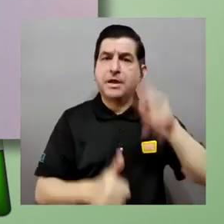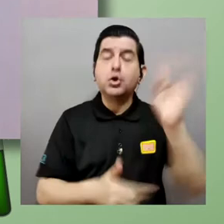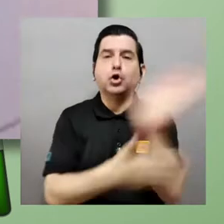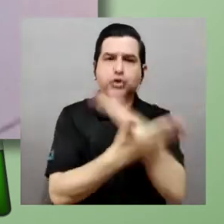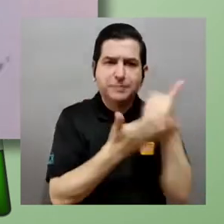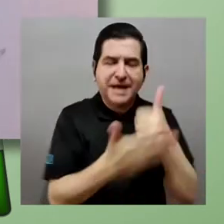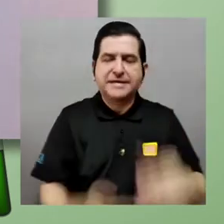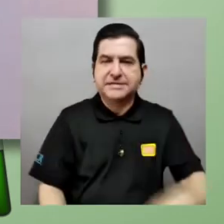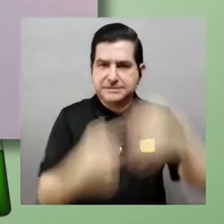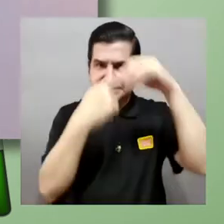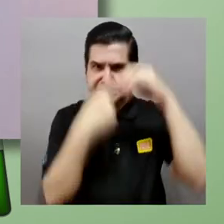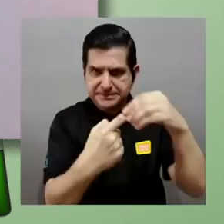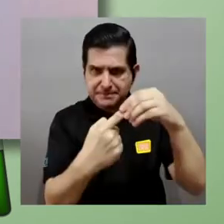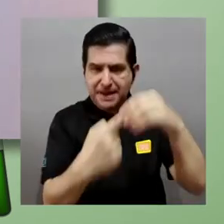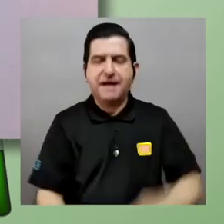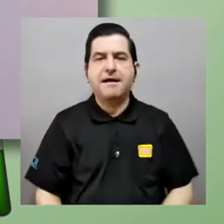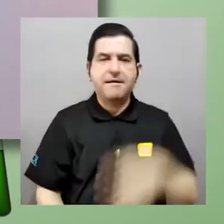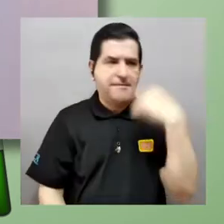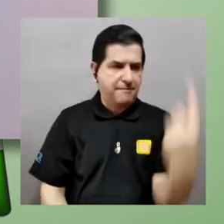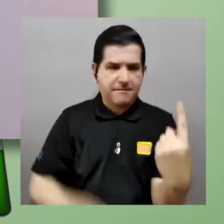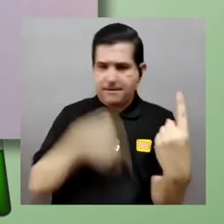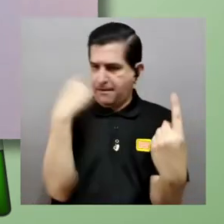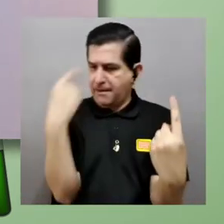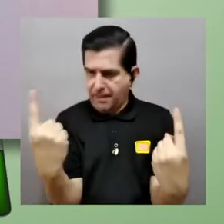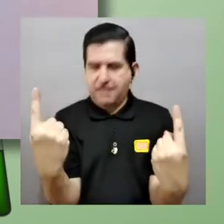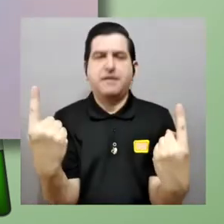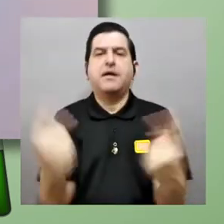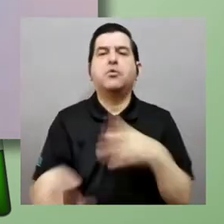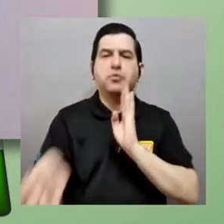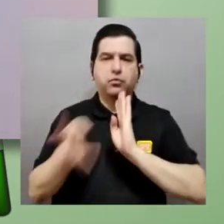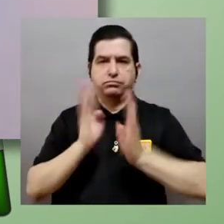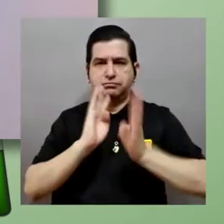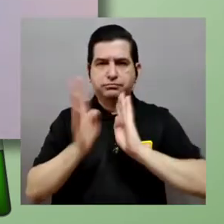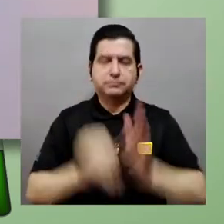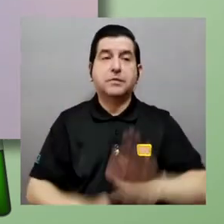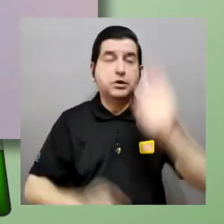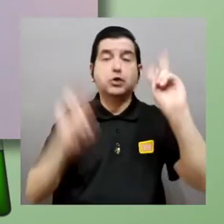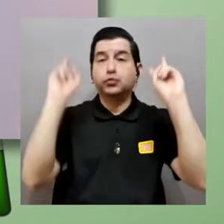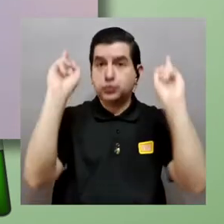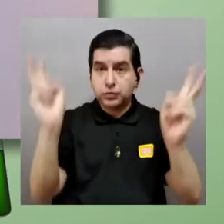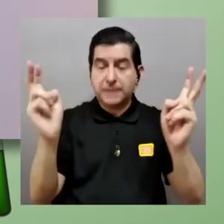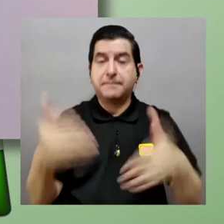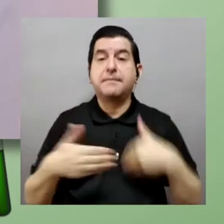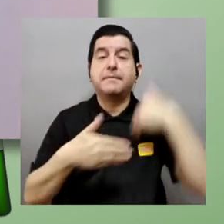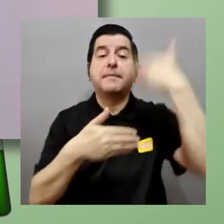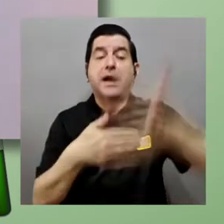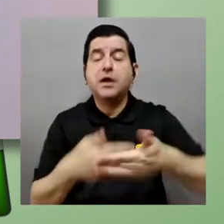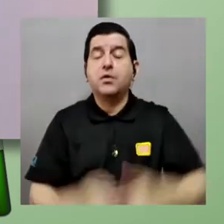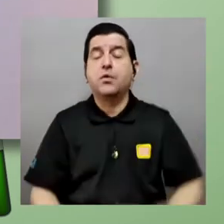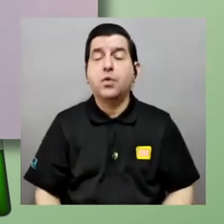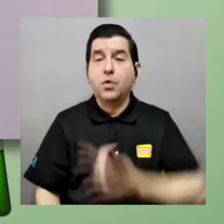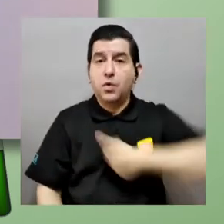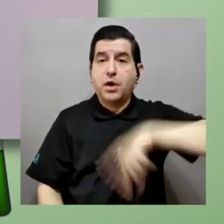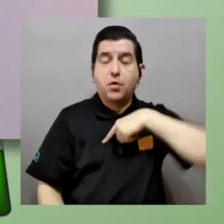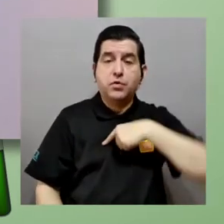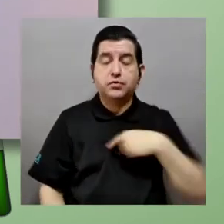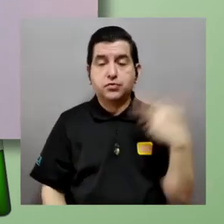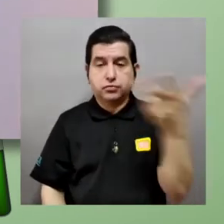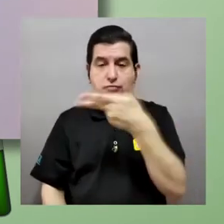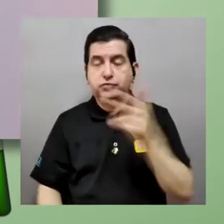es el vamos a ver el paraíso de cantor los infinitos en las matemáticas